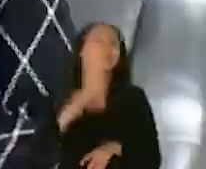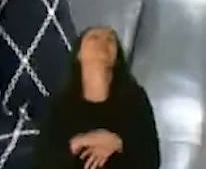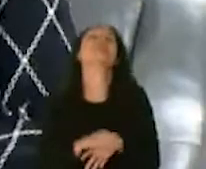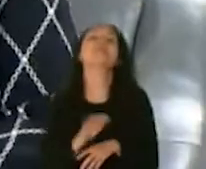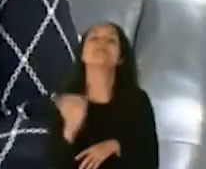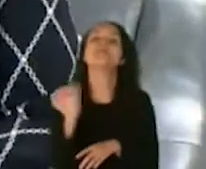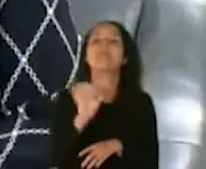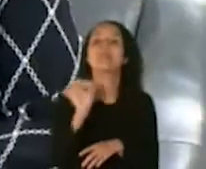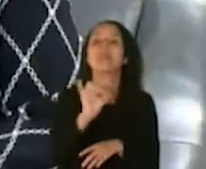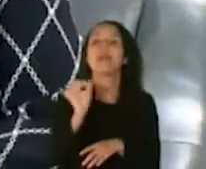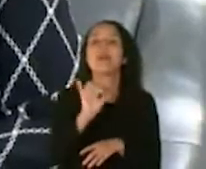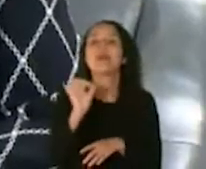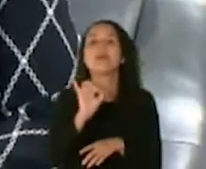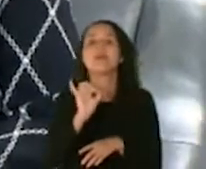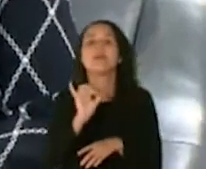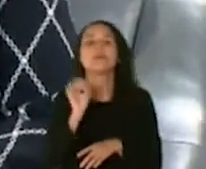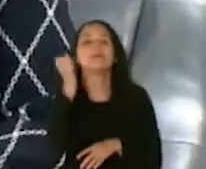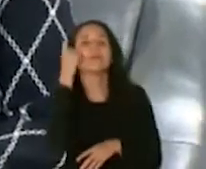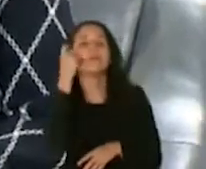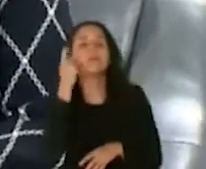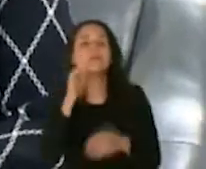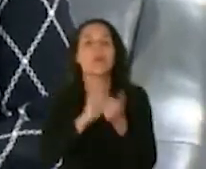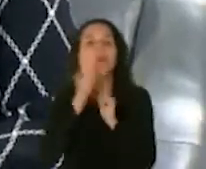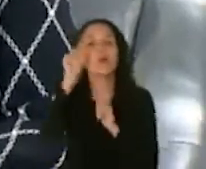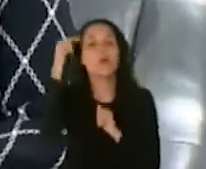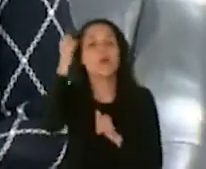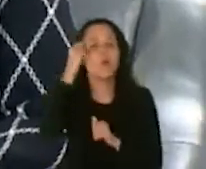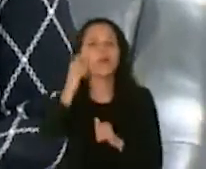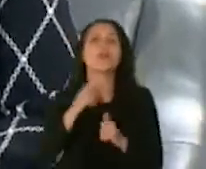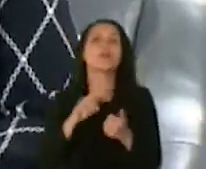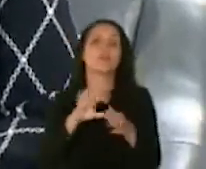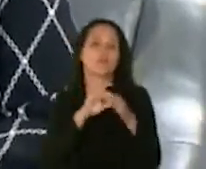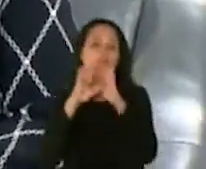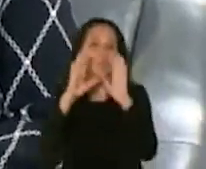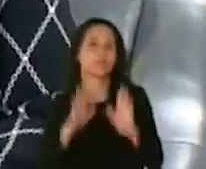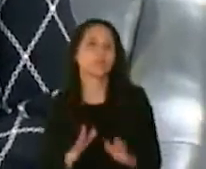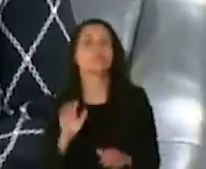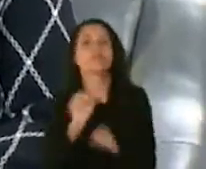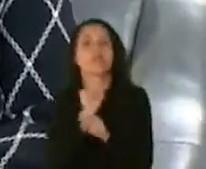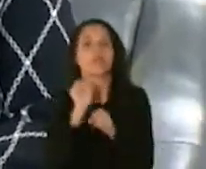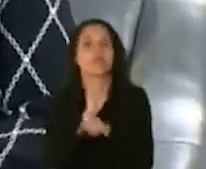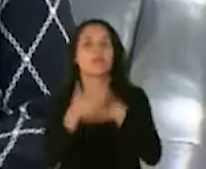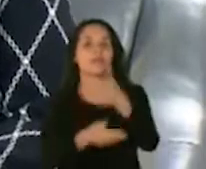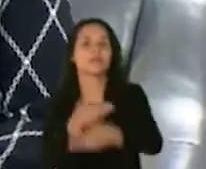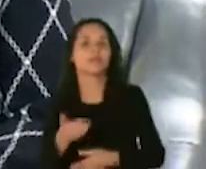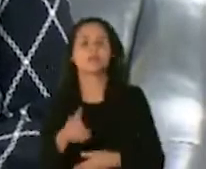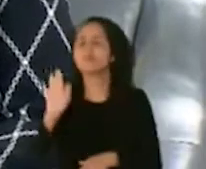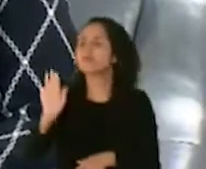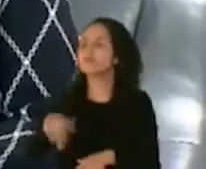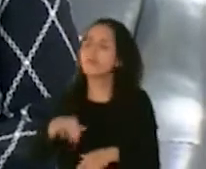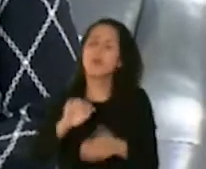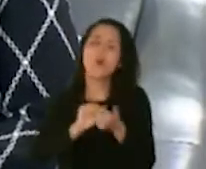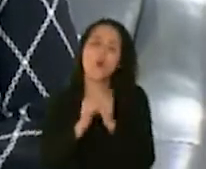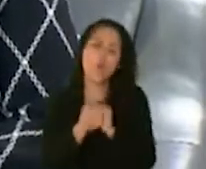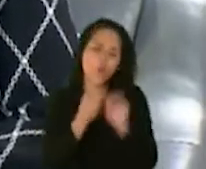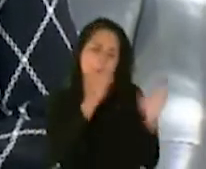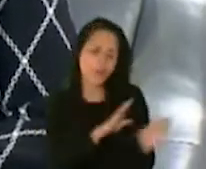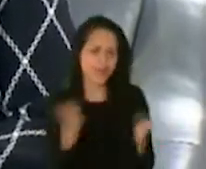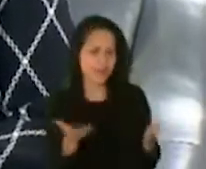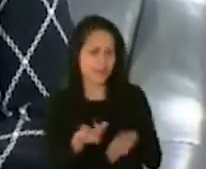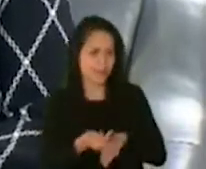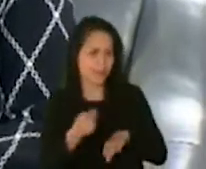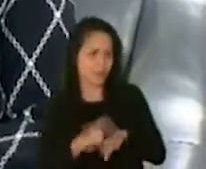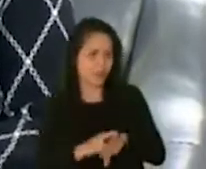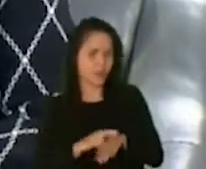sepa cómo el gobierno y cómo los colaboradores están trabajando. Doctora, ¿cómo se planifica en Puerto Rico